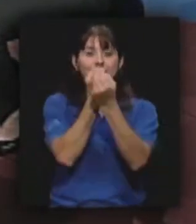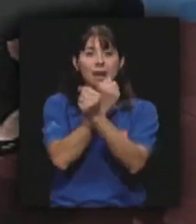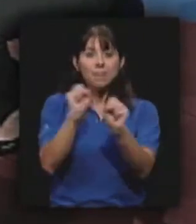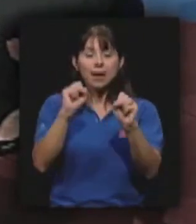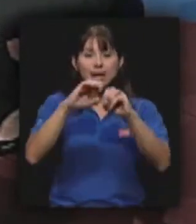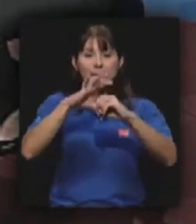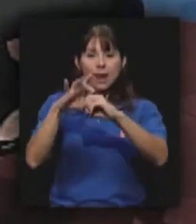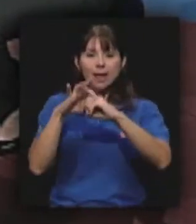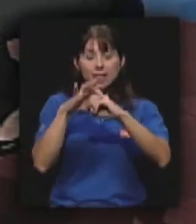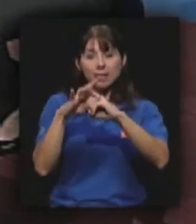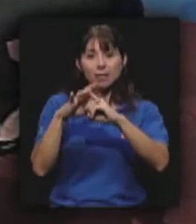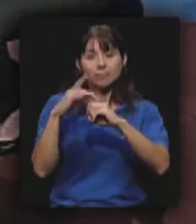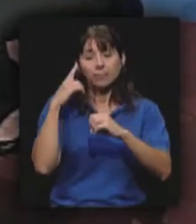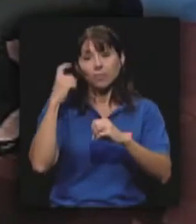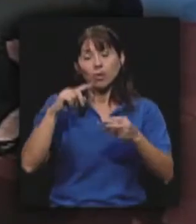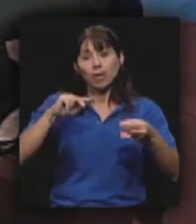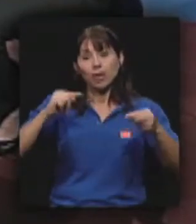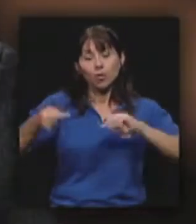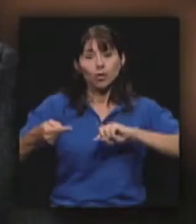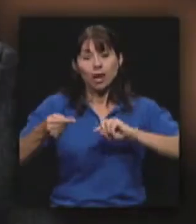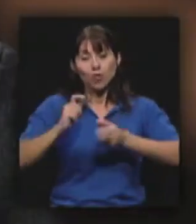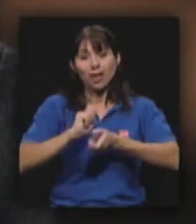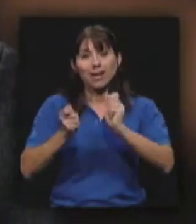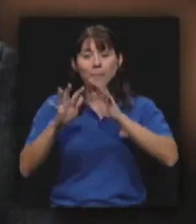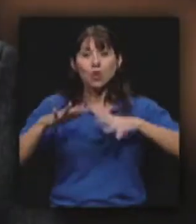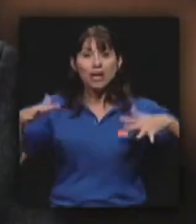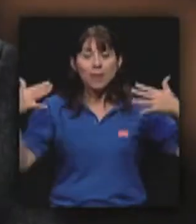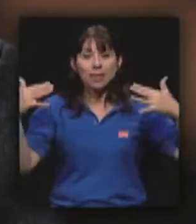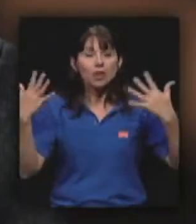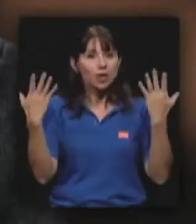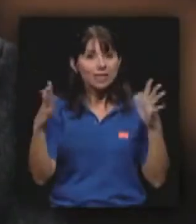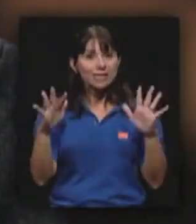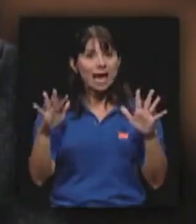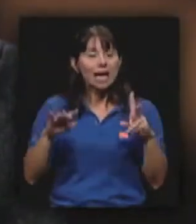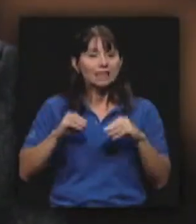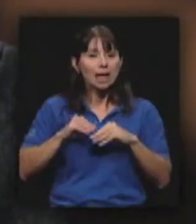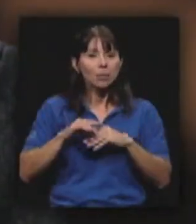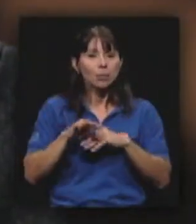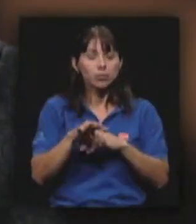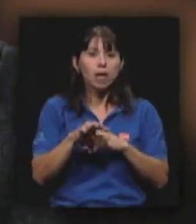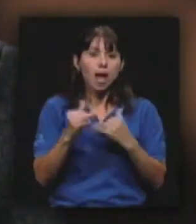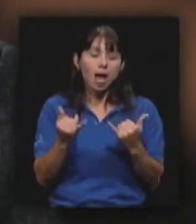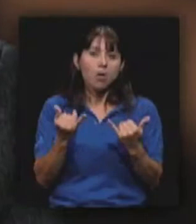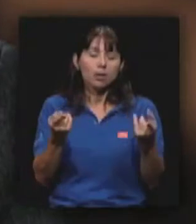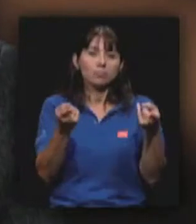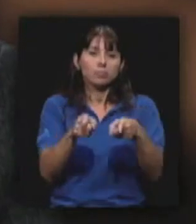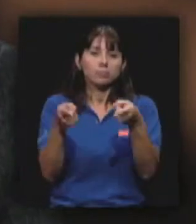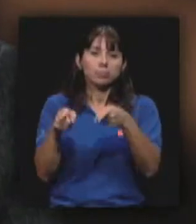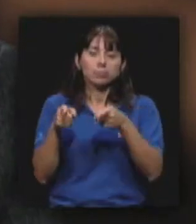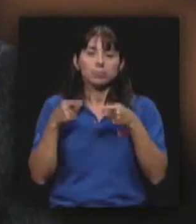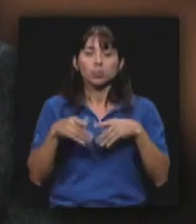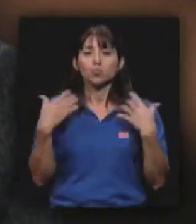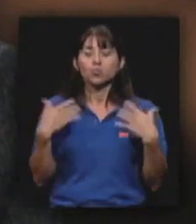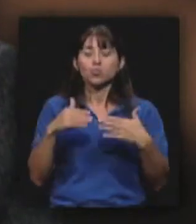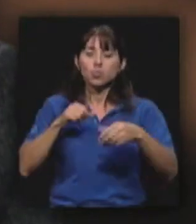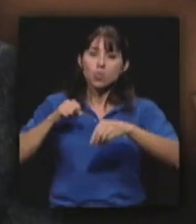salvar el planeta, porque de lo contrario el cambio climático que ya es un hecho nos está causando gran